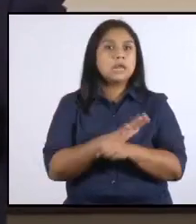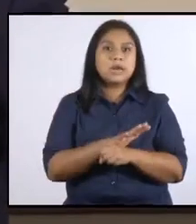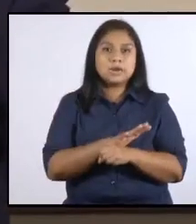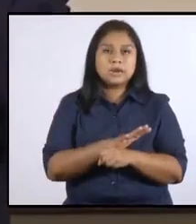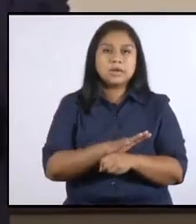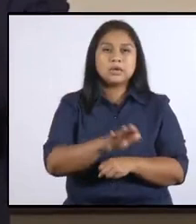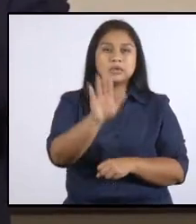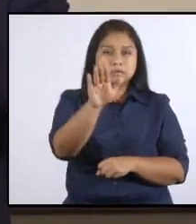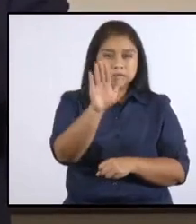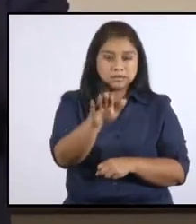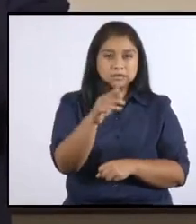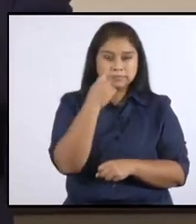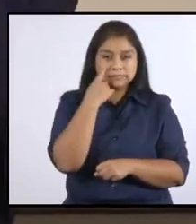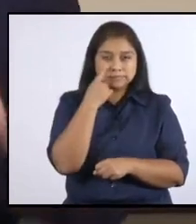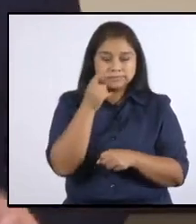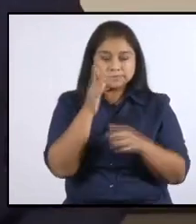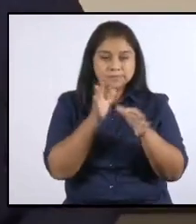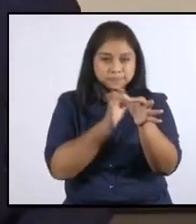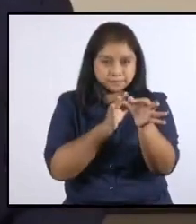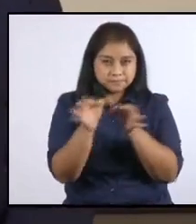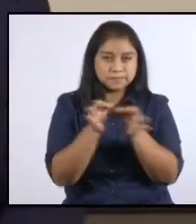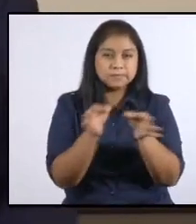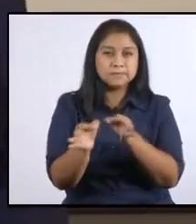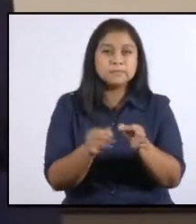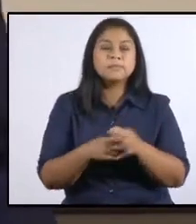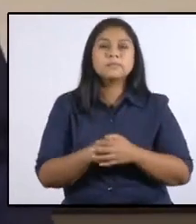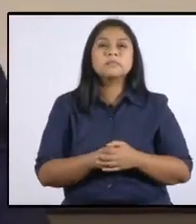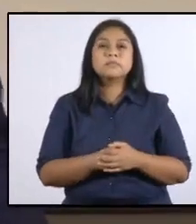aquí quiero detenerme para explicarles algo.